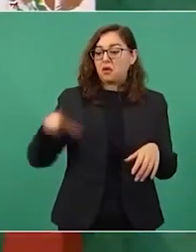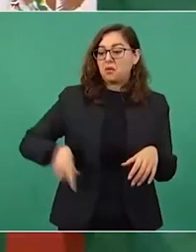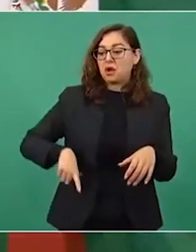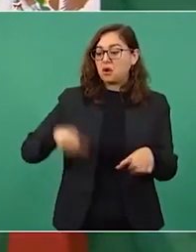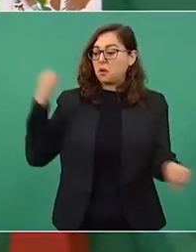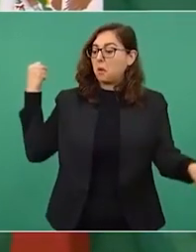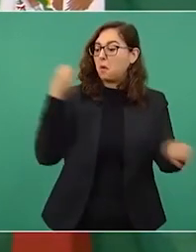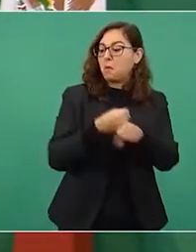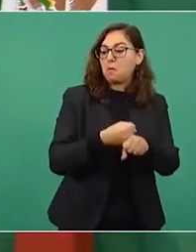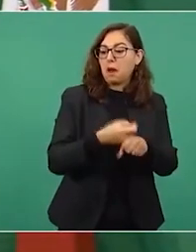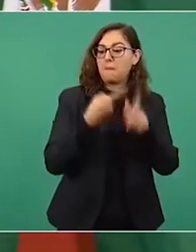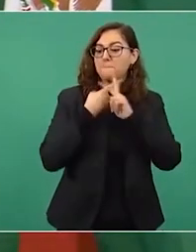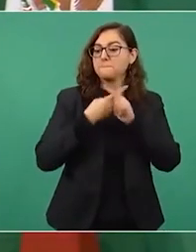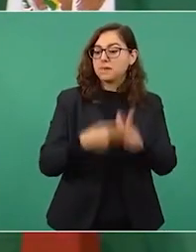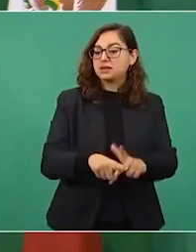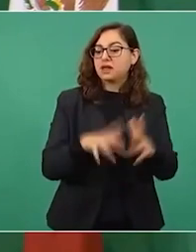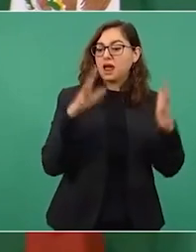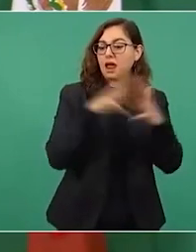Aguayo y otros